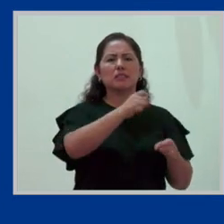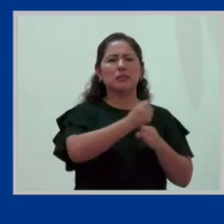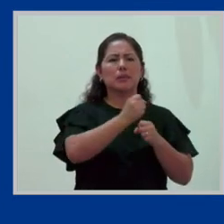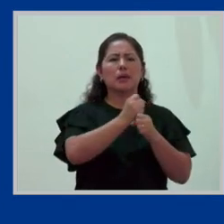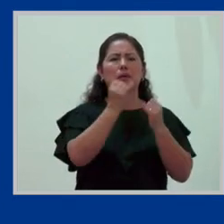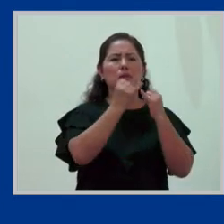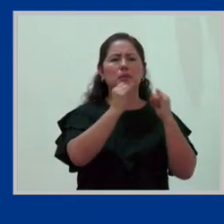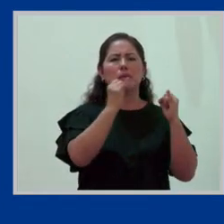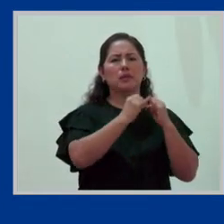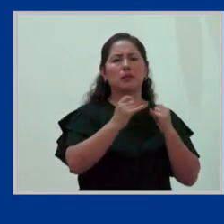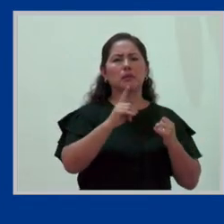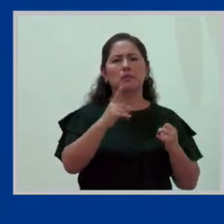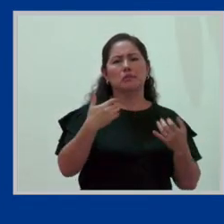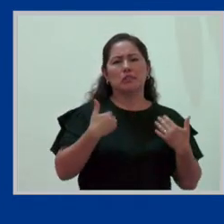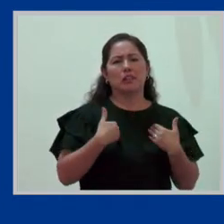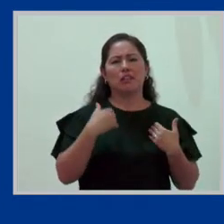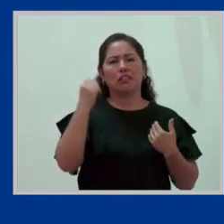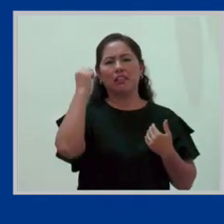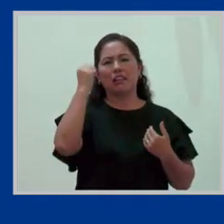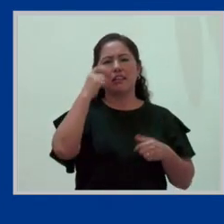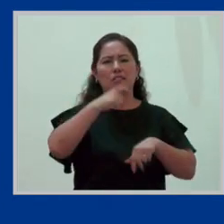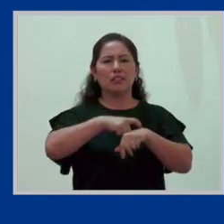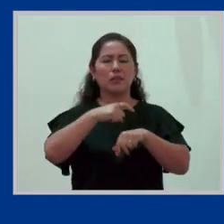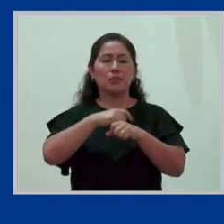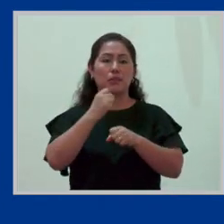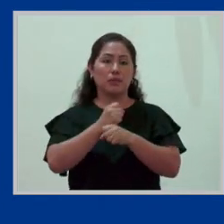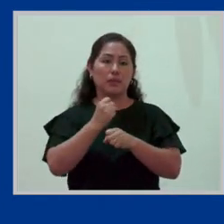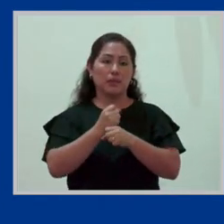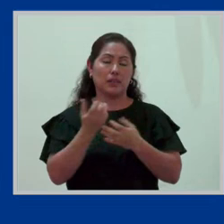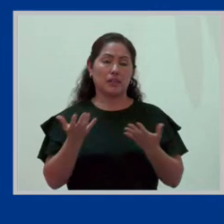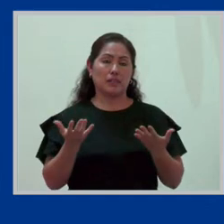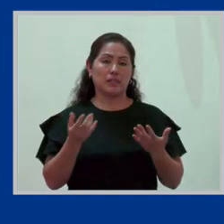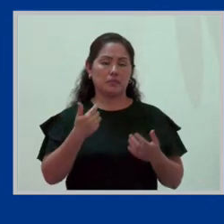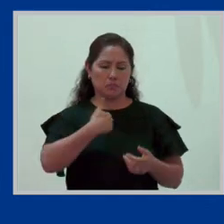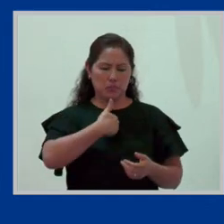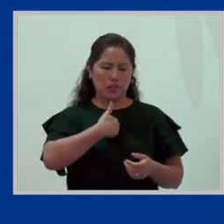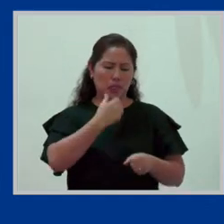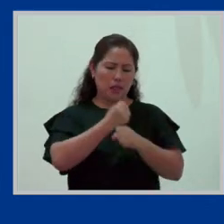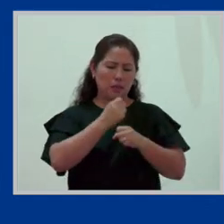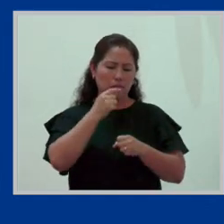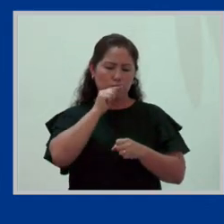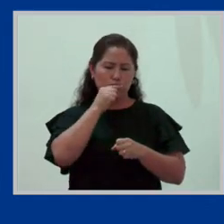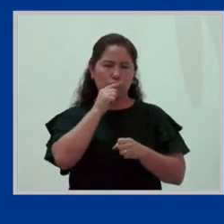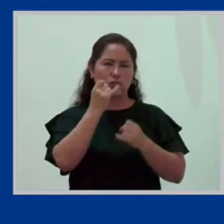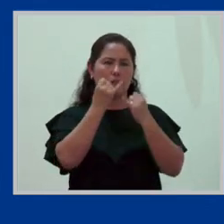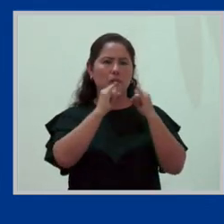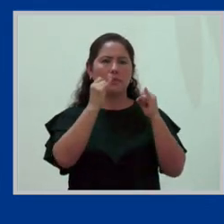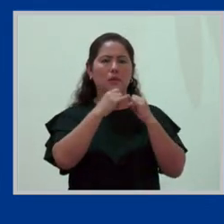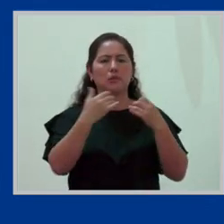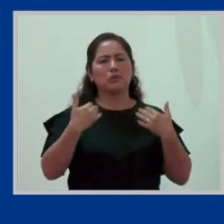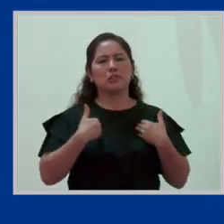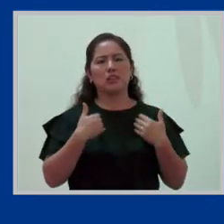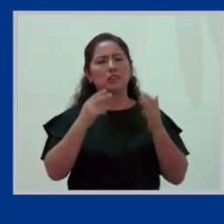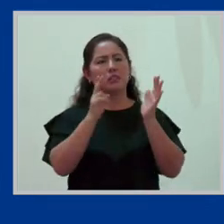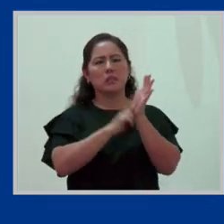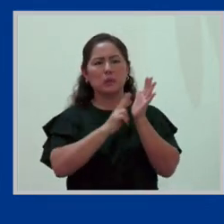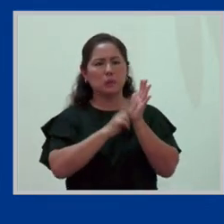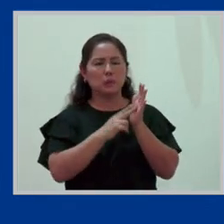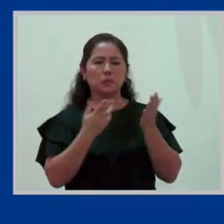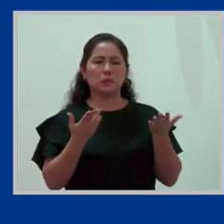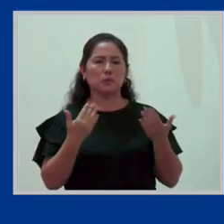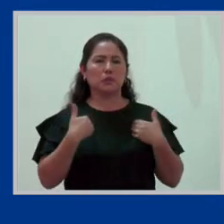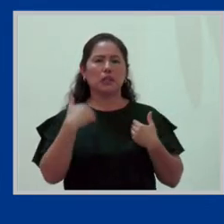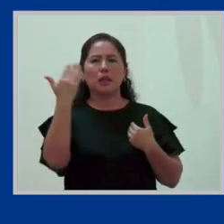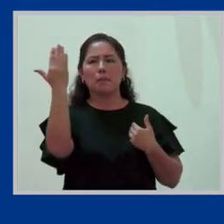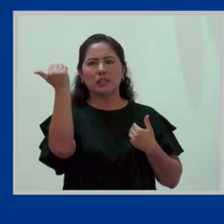No tiene derechos laborales. El trabajo independiente no tiene acceso a seguro, a